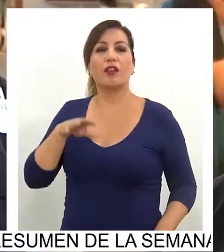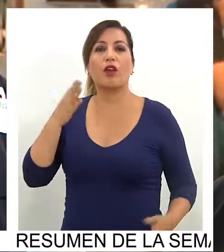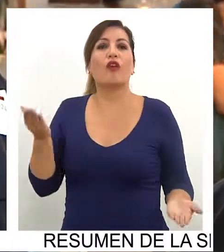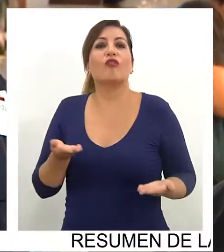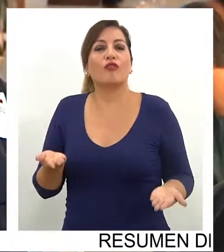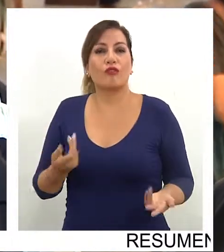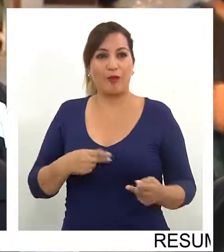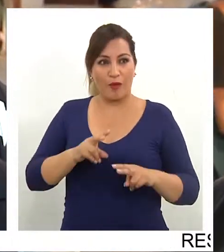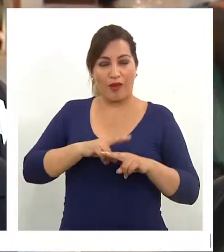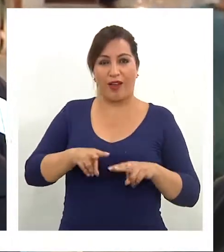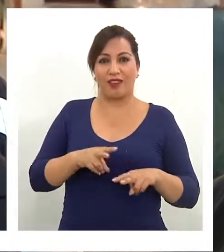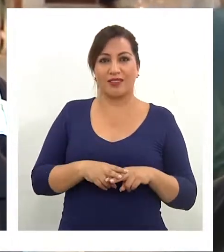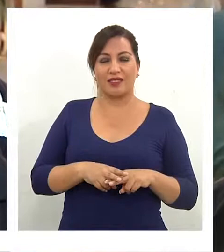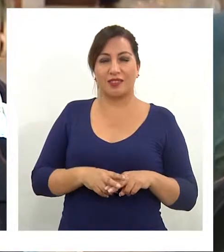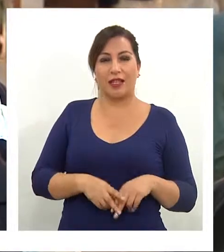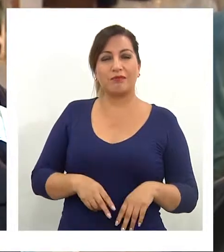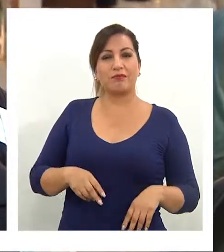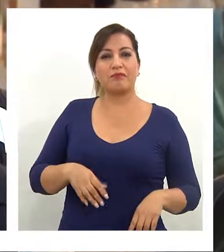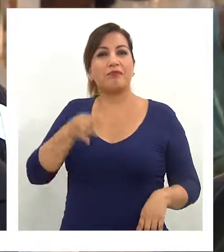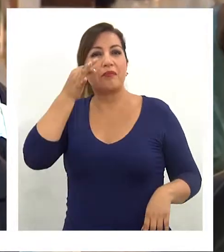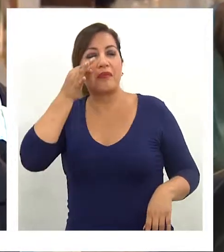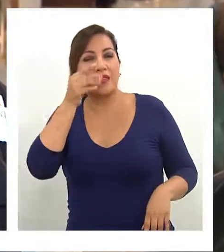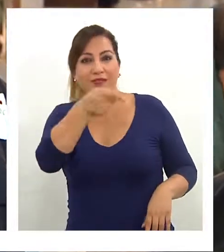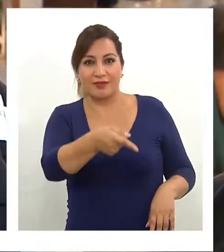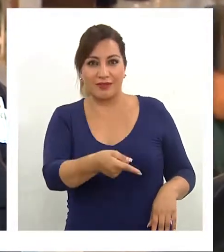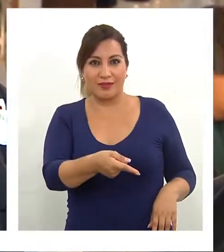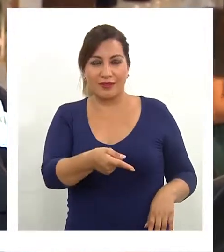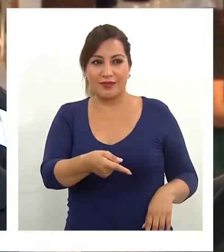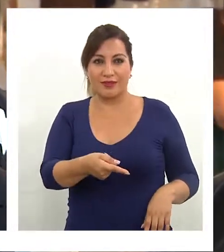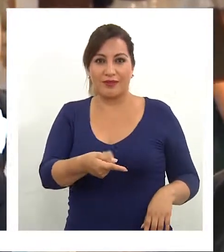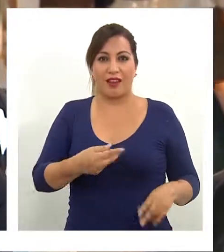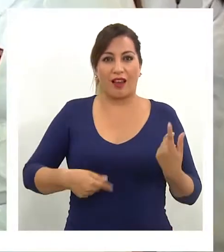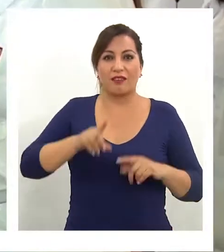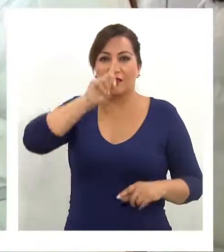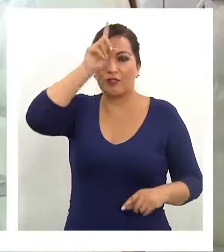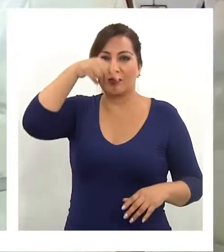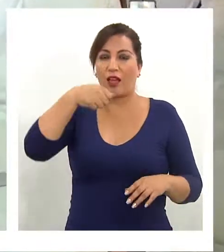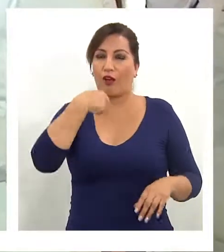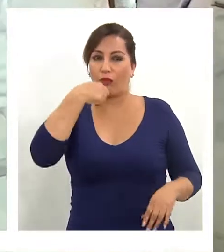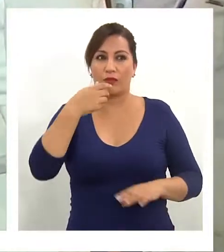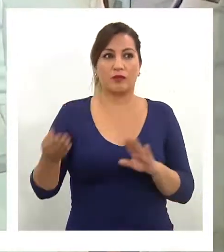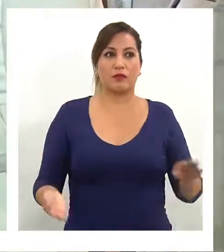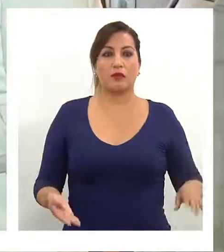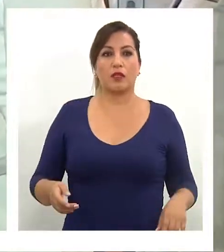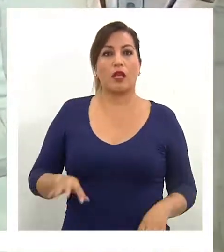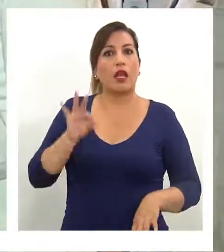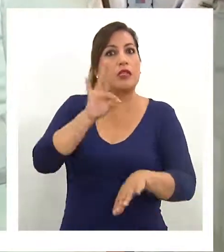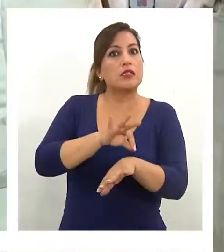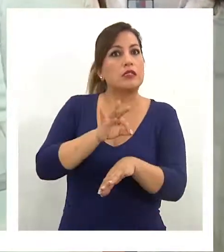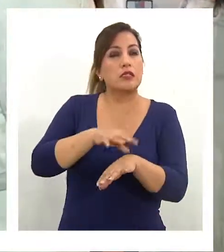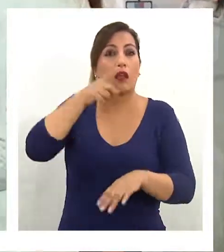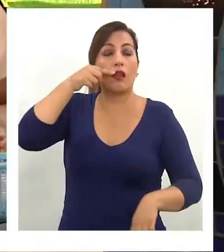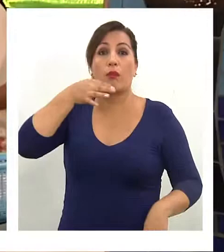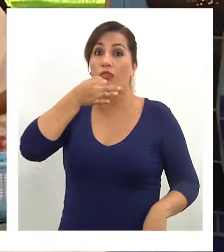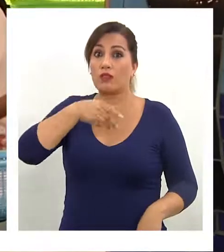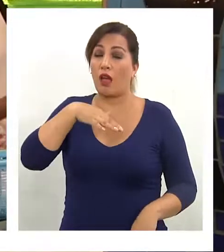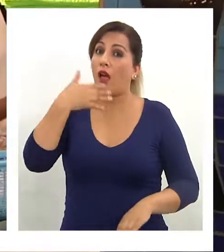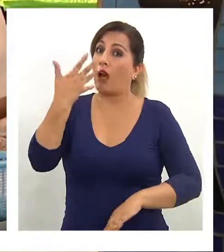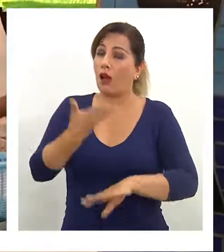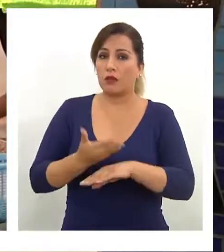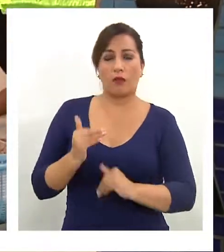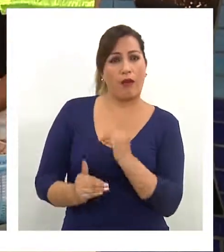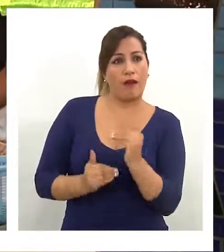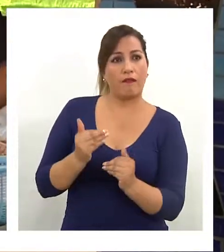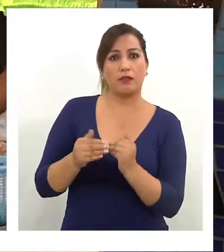cuáles o tengan alternativas respecto, digamos, de lo que es tradicional. La autoridad de salud dice que han habido avances,